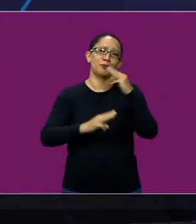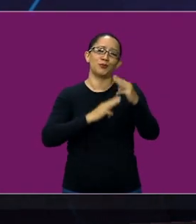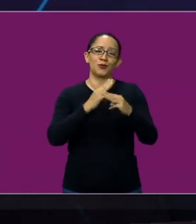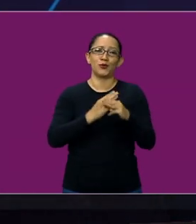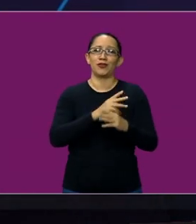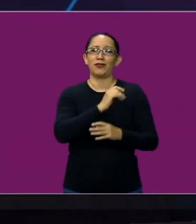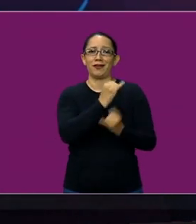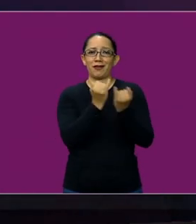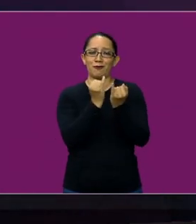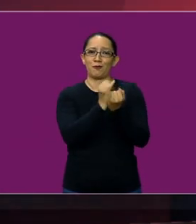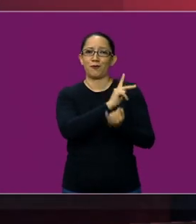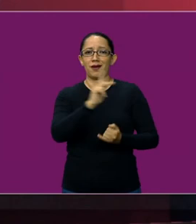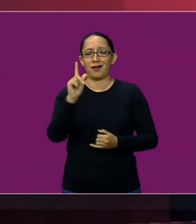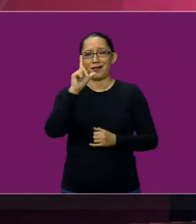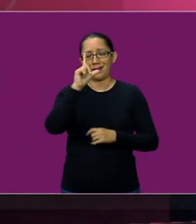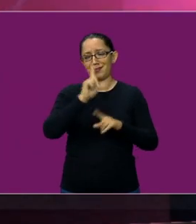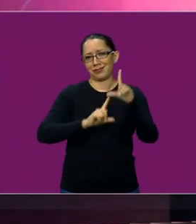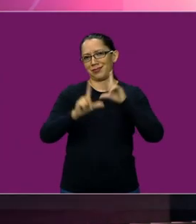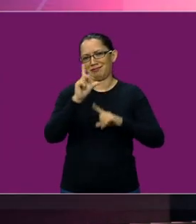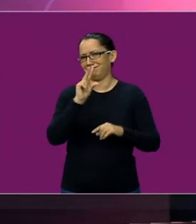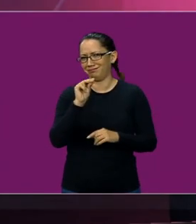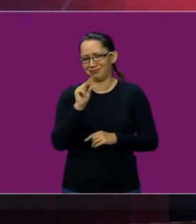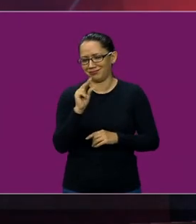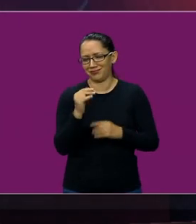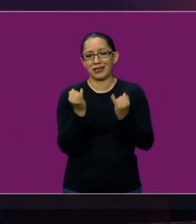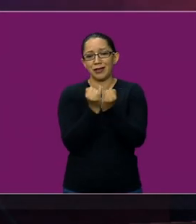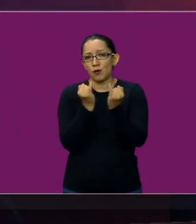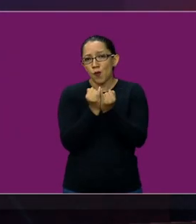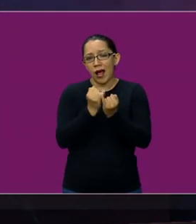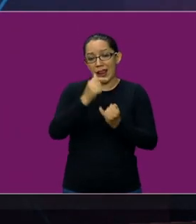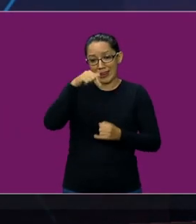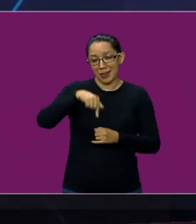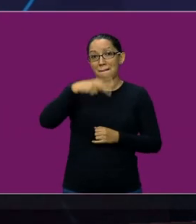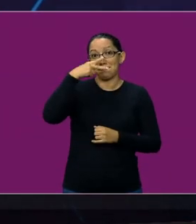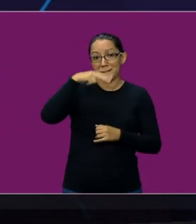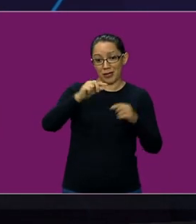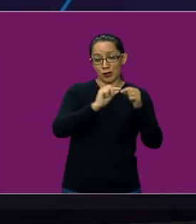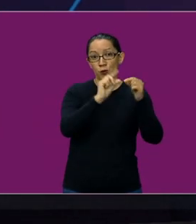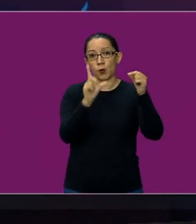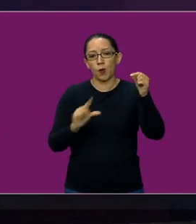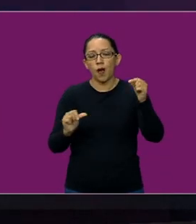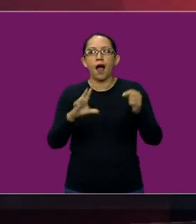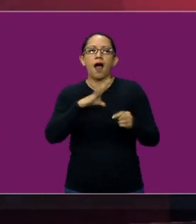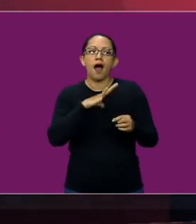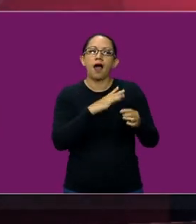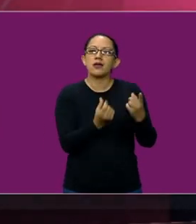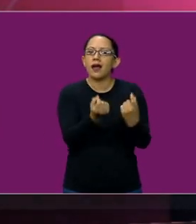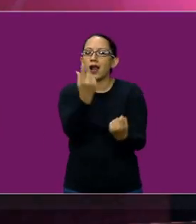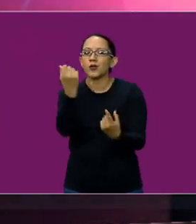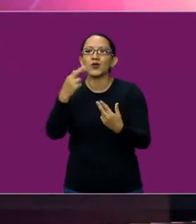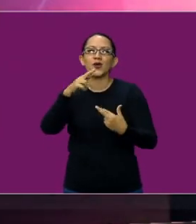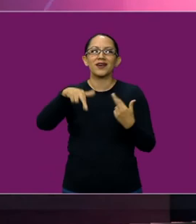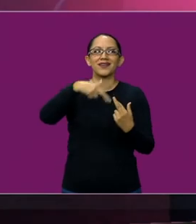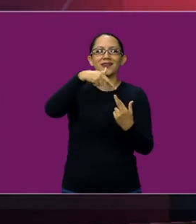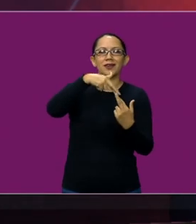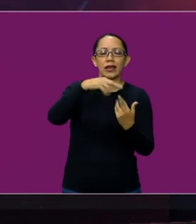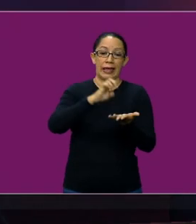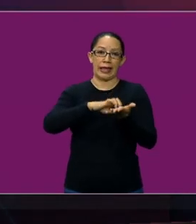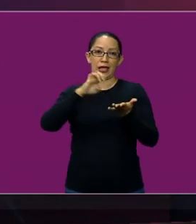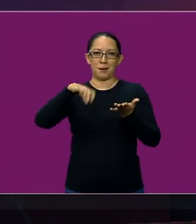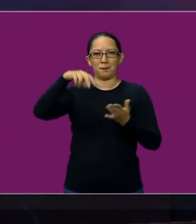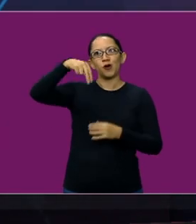regionalismos. Incluso en la lengua de señas mexicanas hay regionalismos. Como cuando se habla. Sí. Que, por ejemplo, en el norte